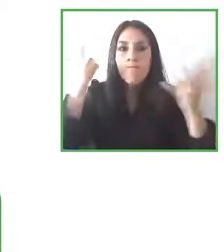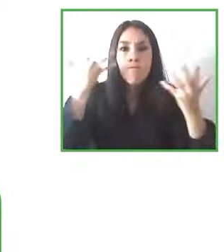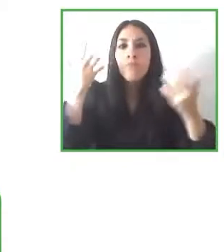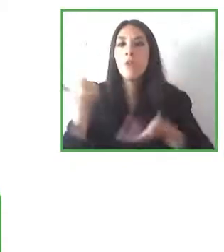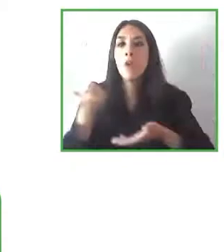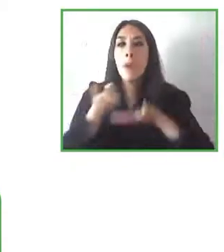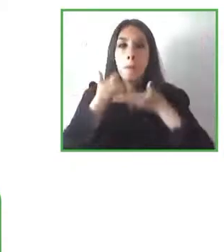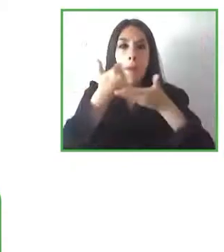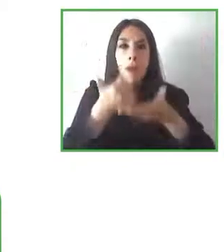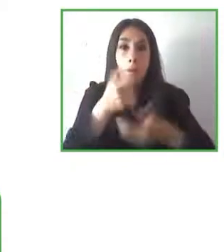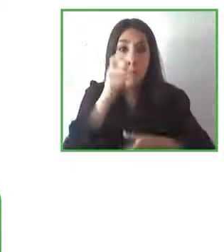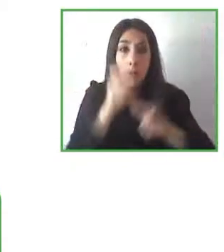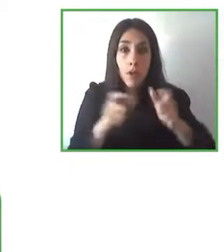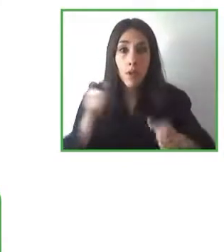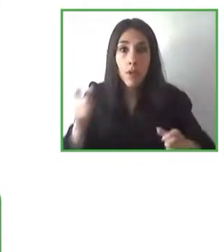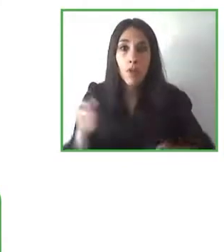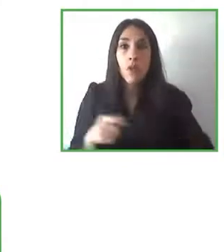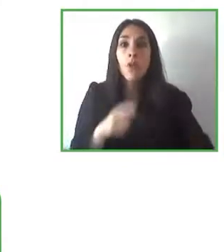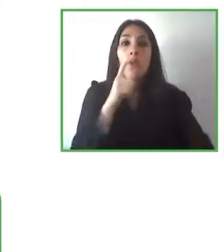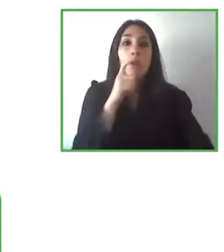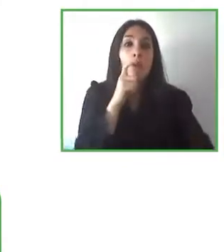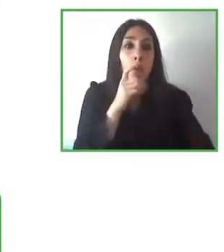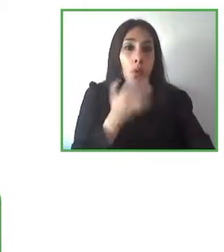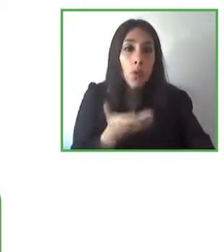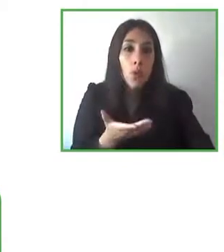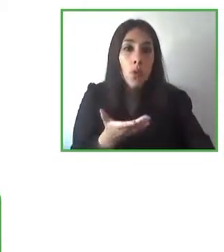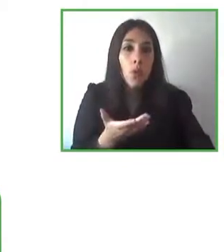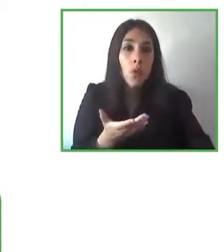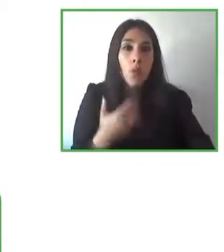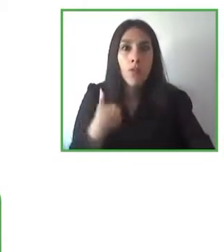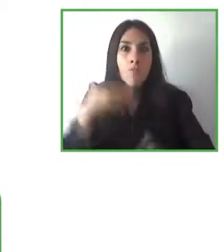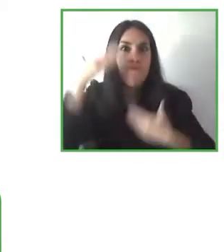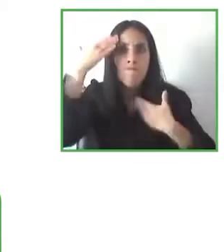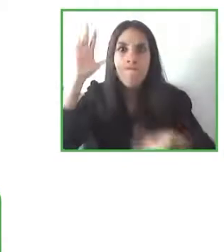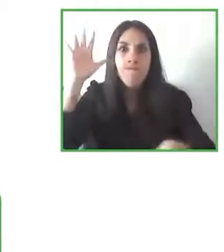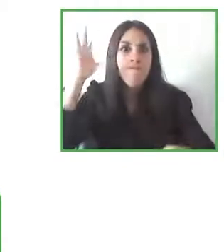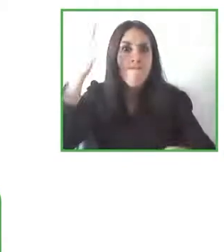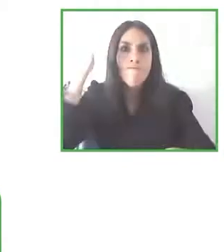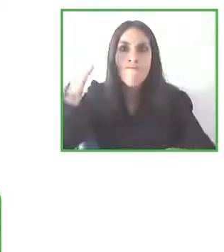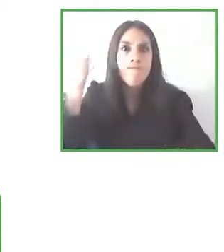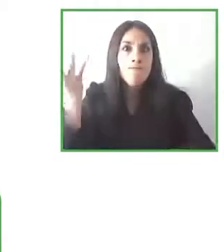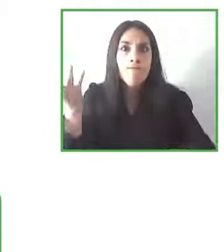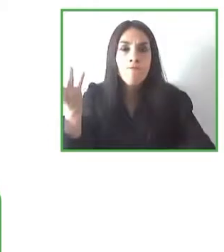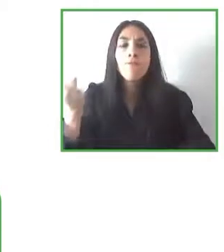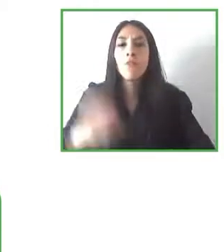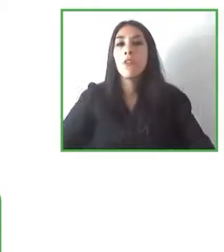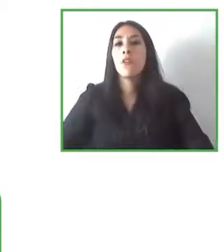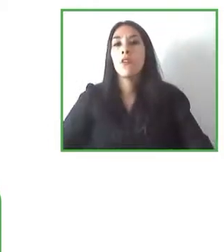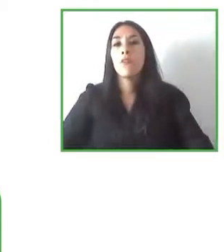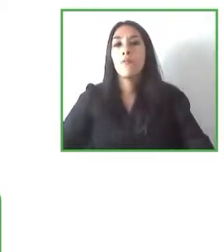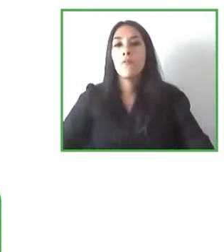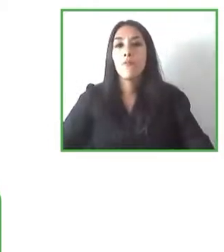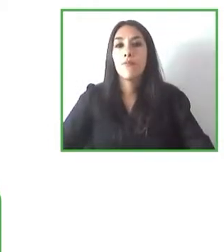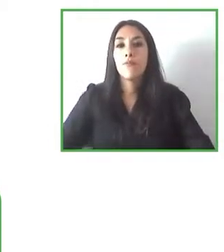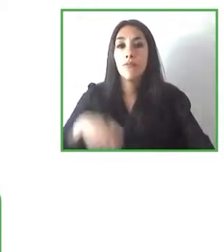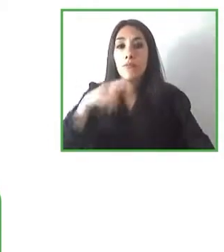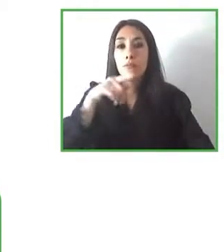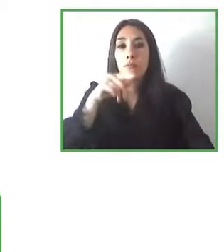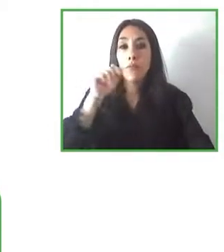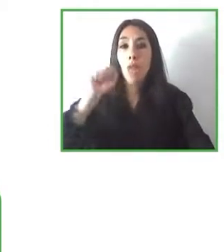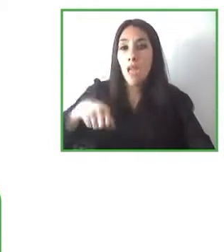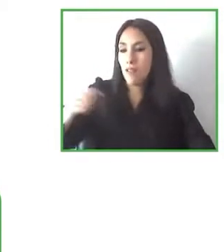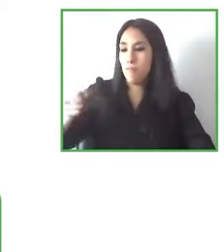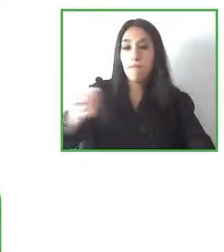destreza fina muy limitada en las manos ¿no? pues para que no tengan necesidad de utilizar un joystick a la hora de manejar su